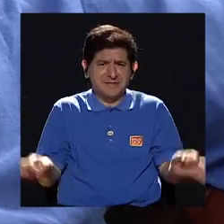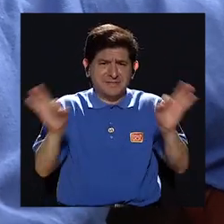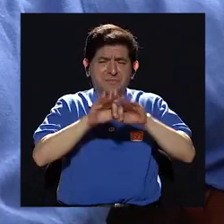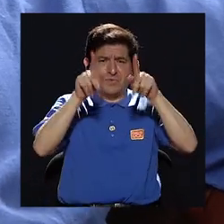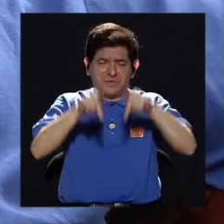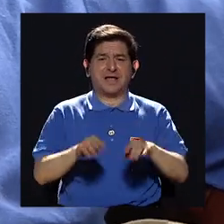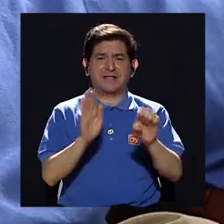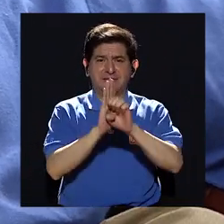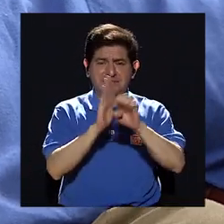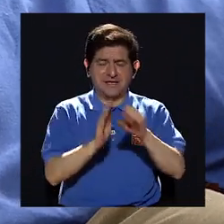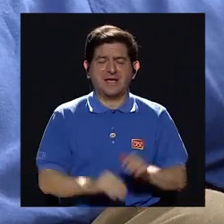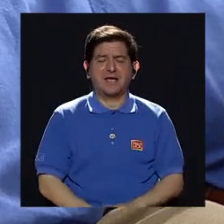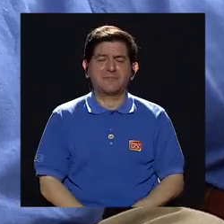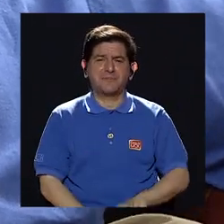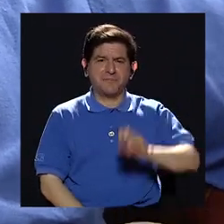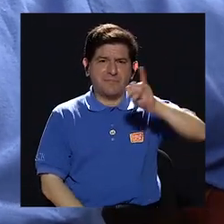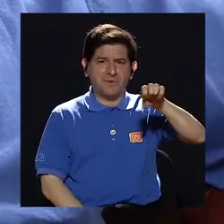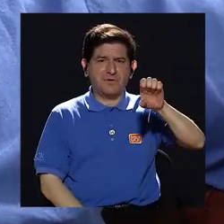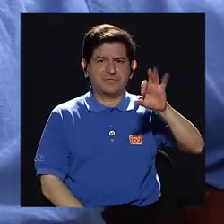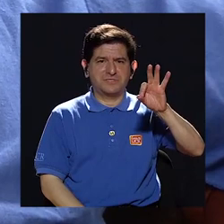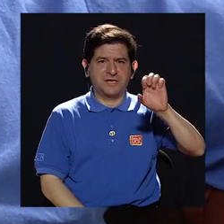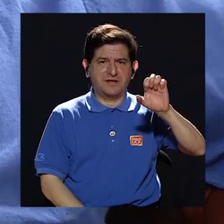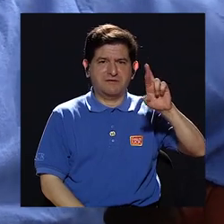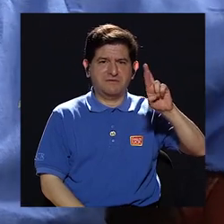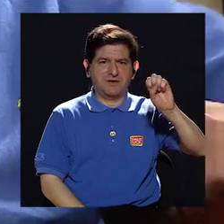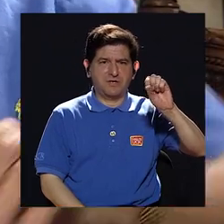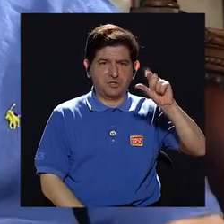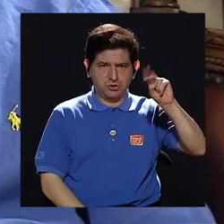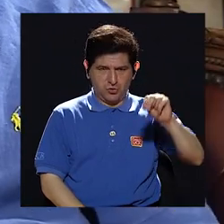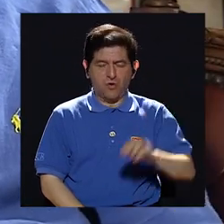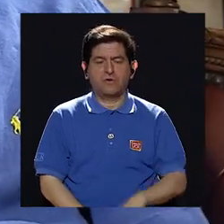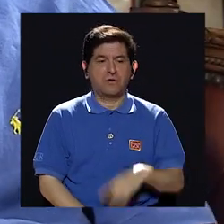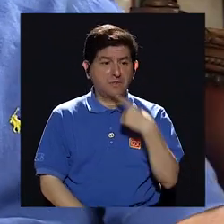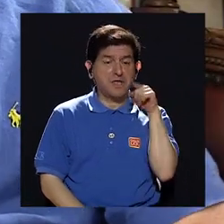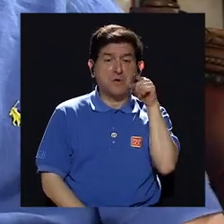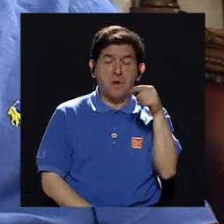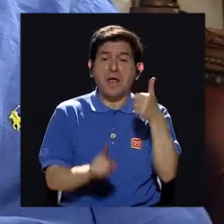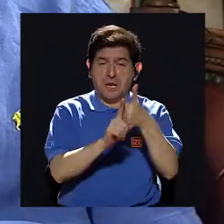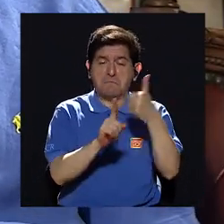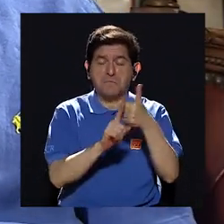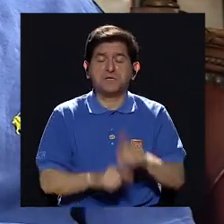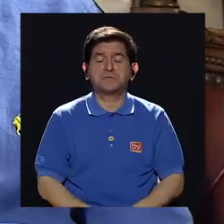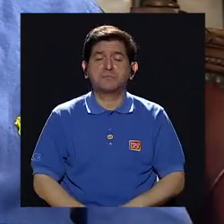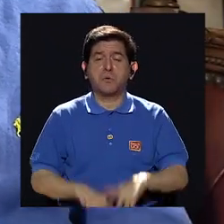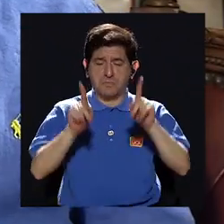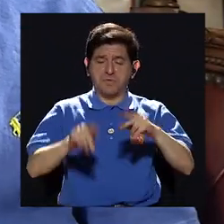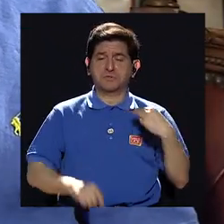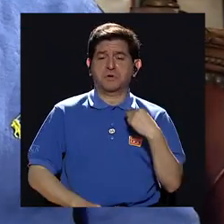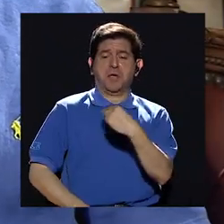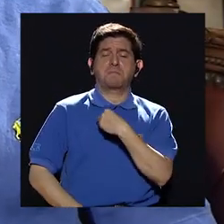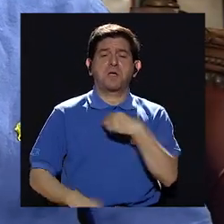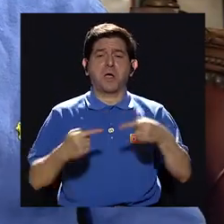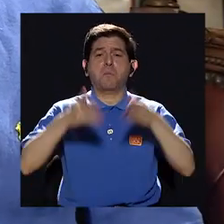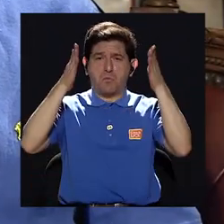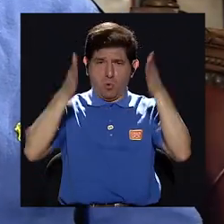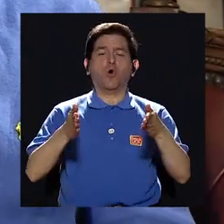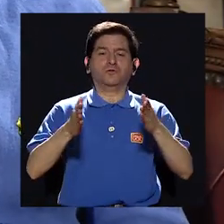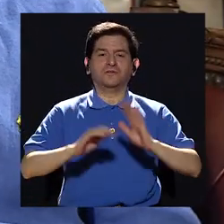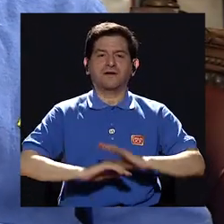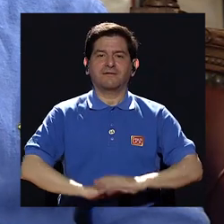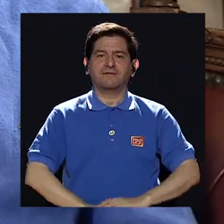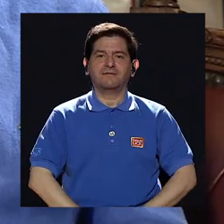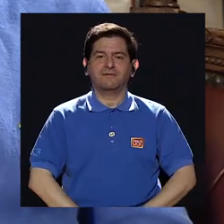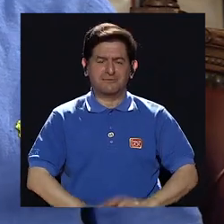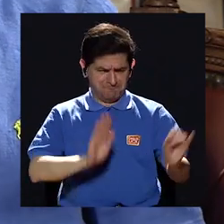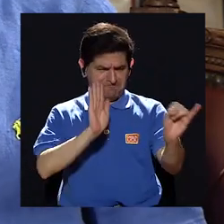Una cosa increíble. En algún momento dijo que él era un Contra y se identificó con ellos.